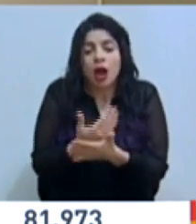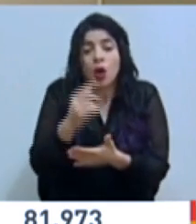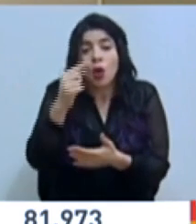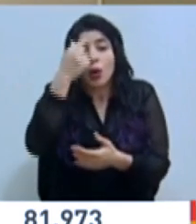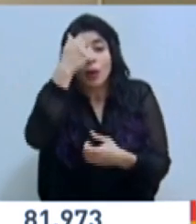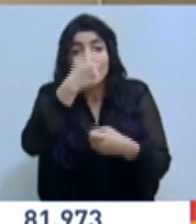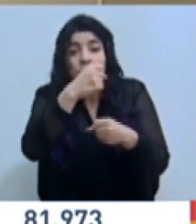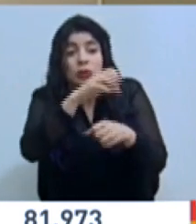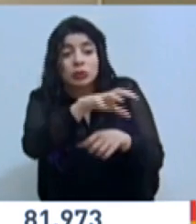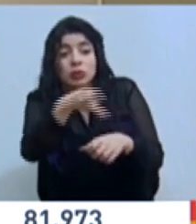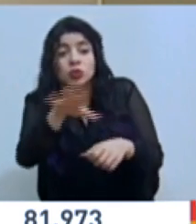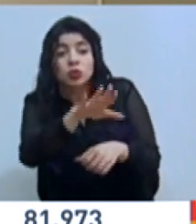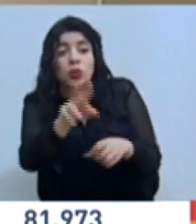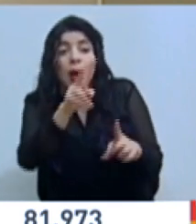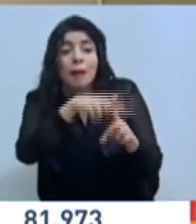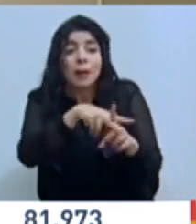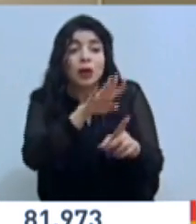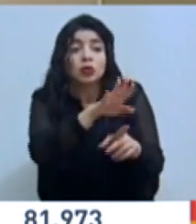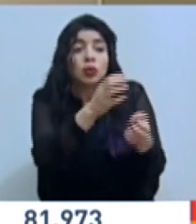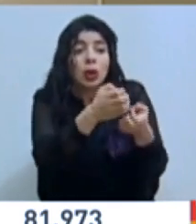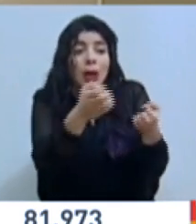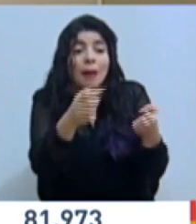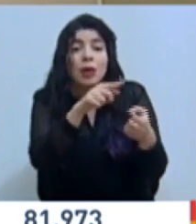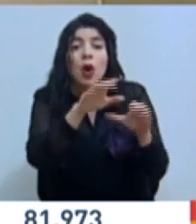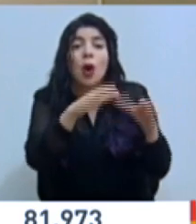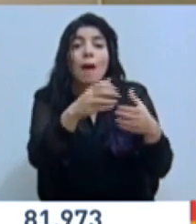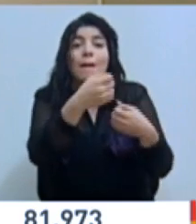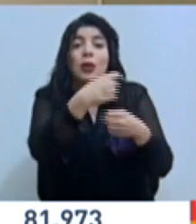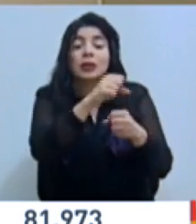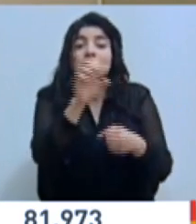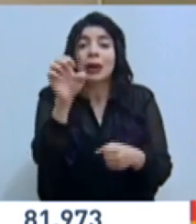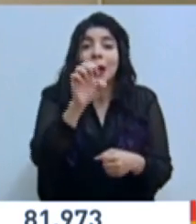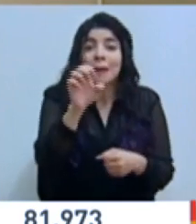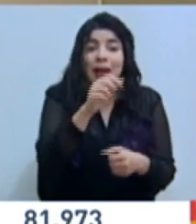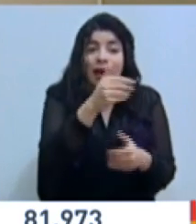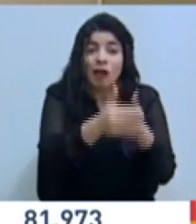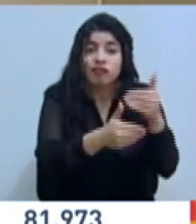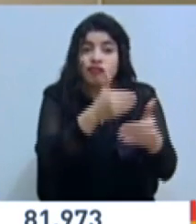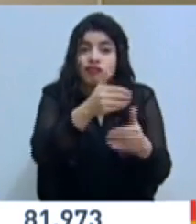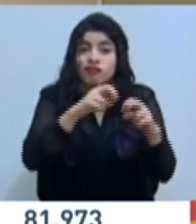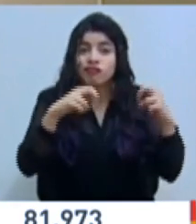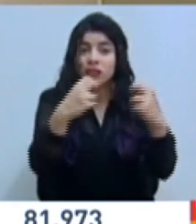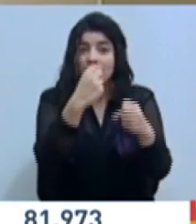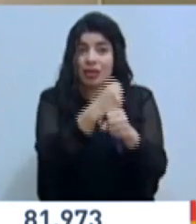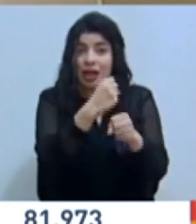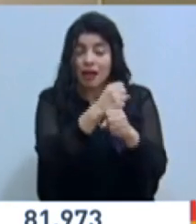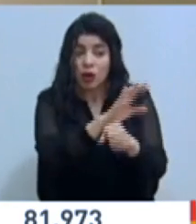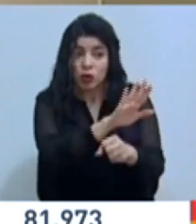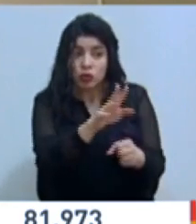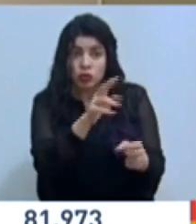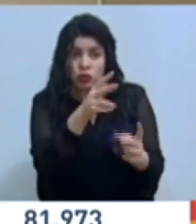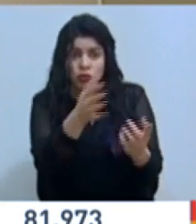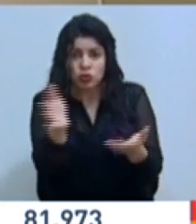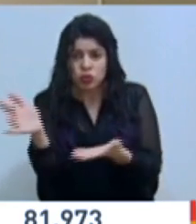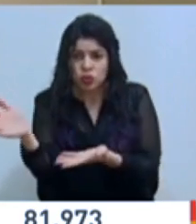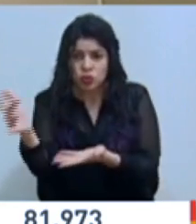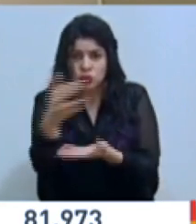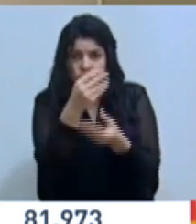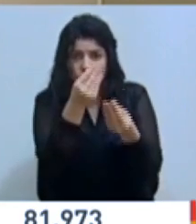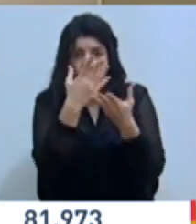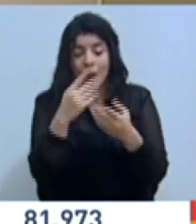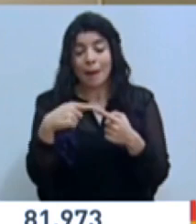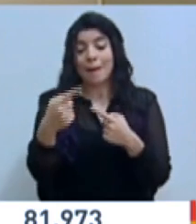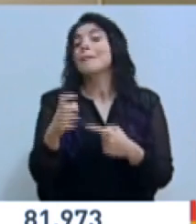gobiernos locales en el marco de las mesas de trabajo de los comités municipales de emergencia. Y para el mes de diciembre vamos a